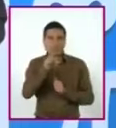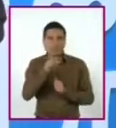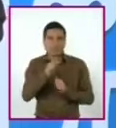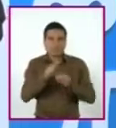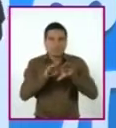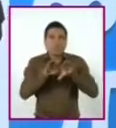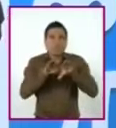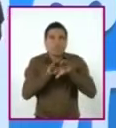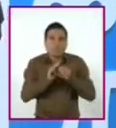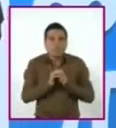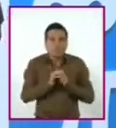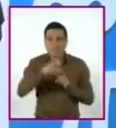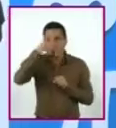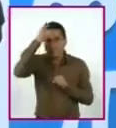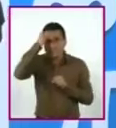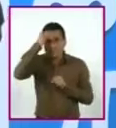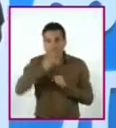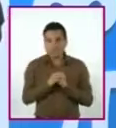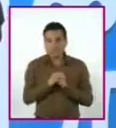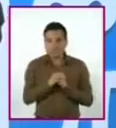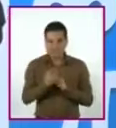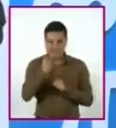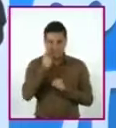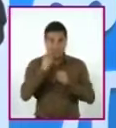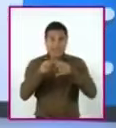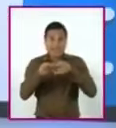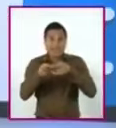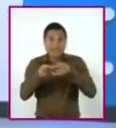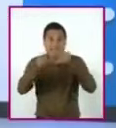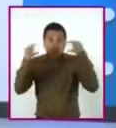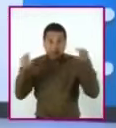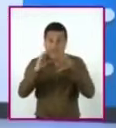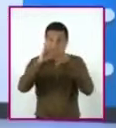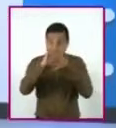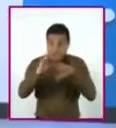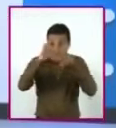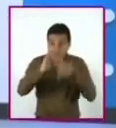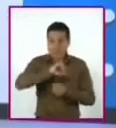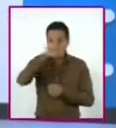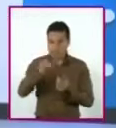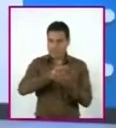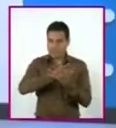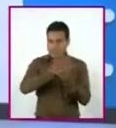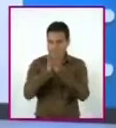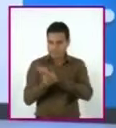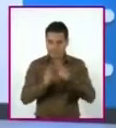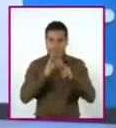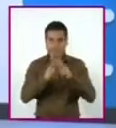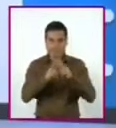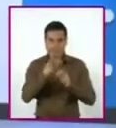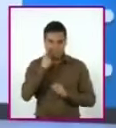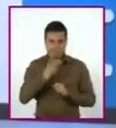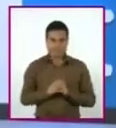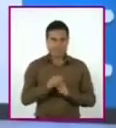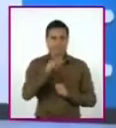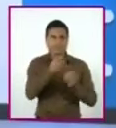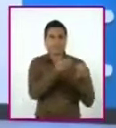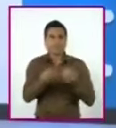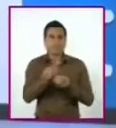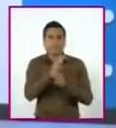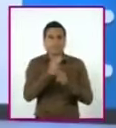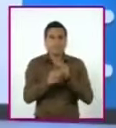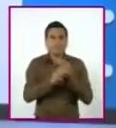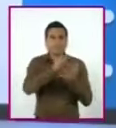a través del planteamiento de una situación real. Vamos por nuestros materiales de trabajo. Hoy utilizaremos